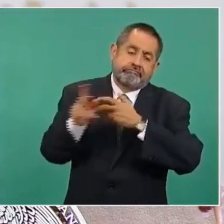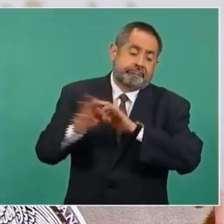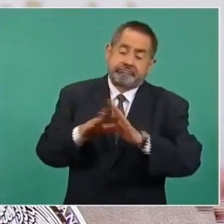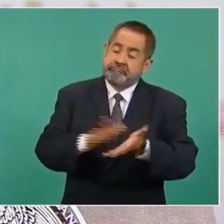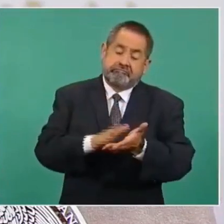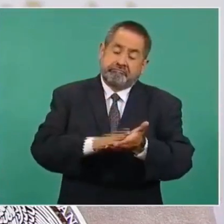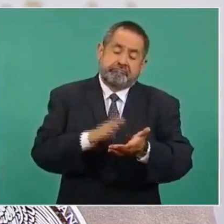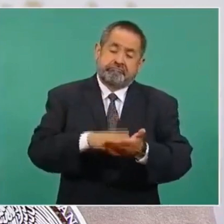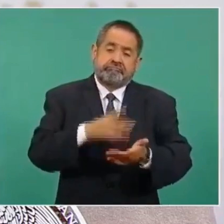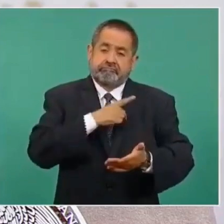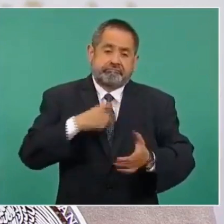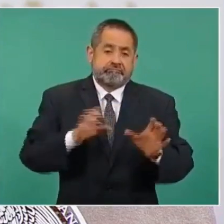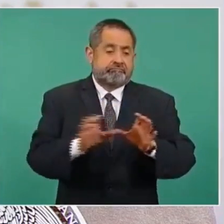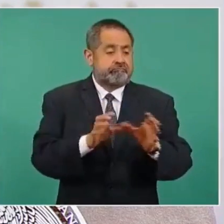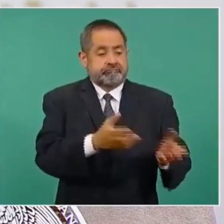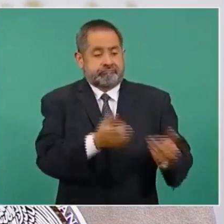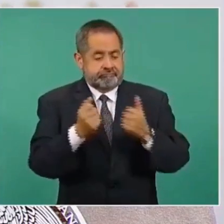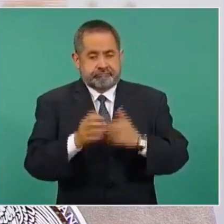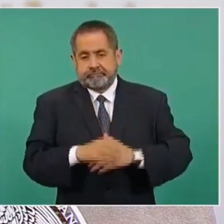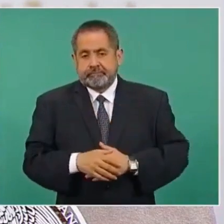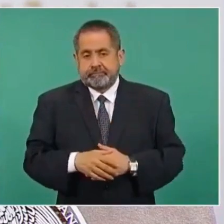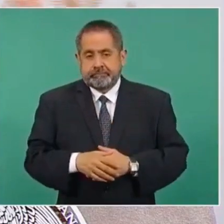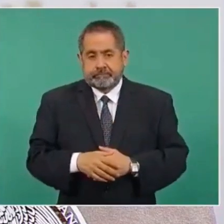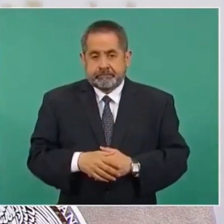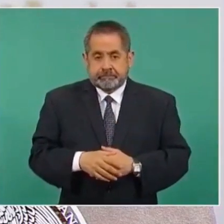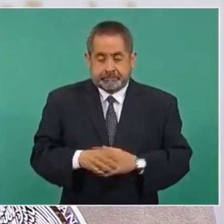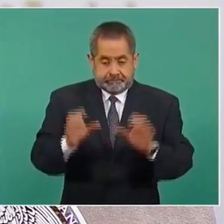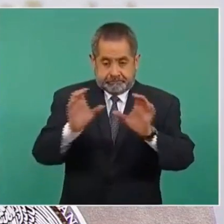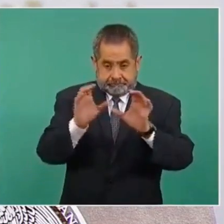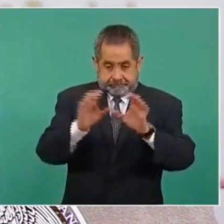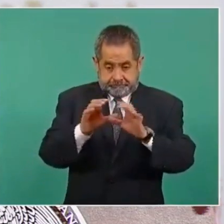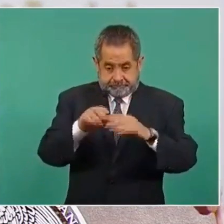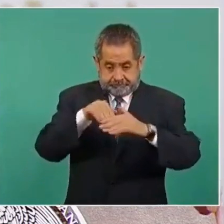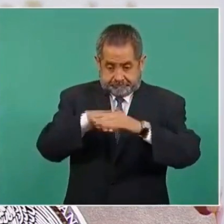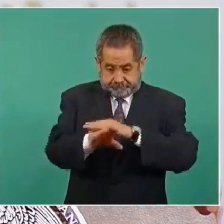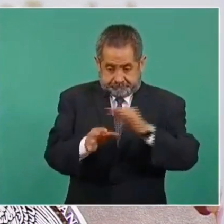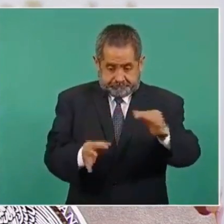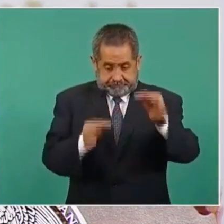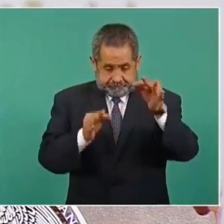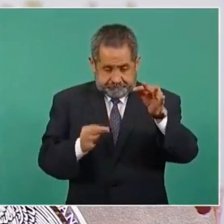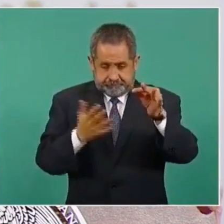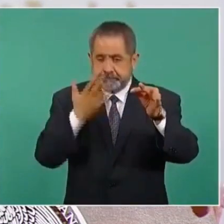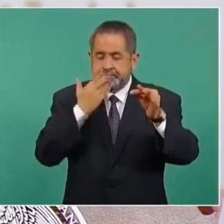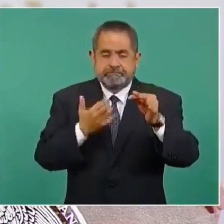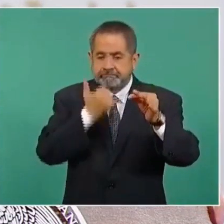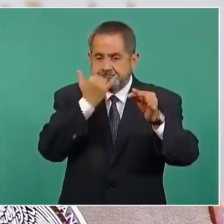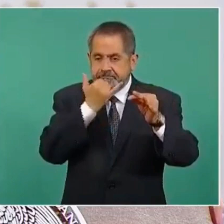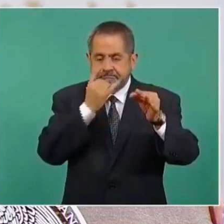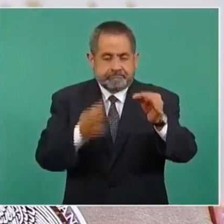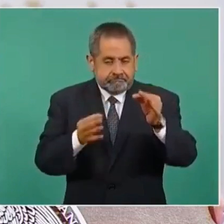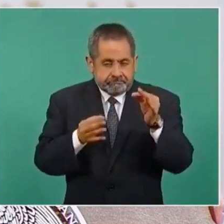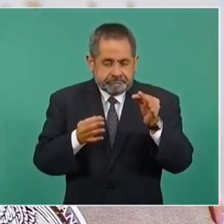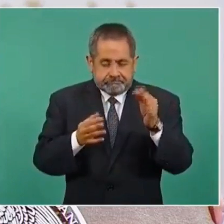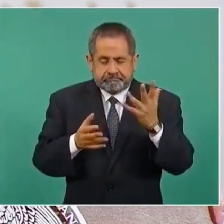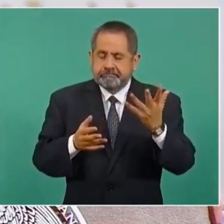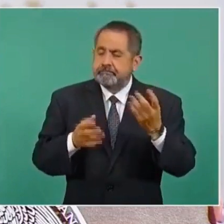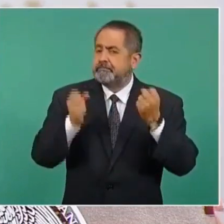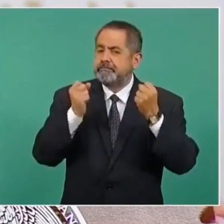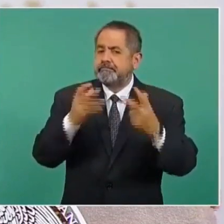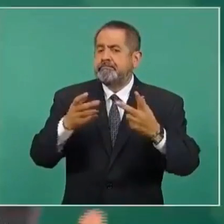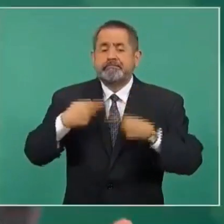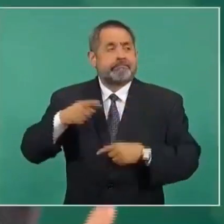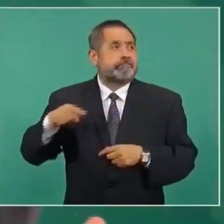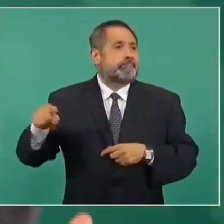requisito. El certificado no tiene errores una vez que se obtiene. Lo que ha ocurrido y ha ocurrido en grandes